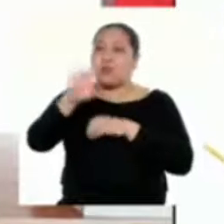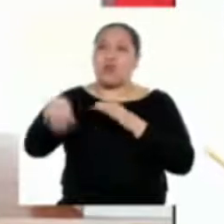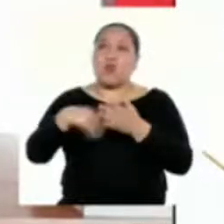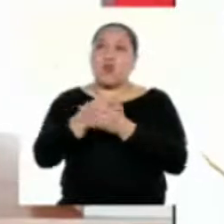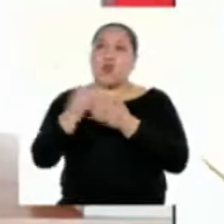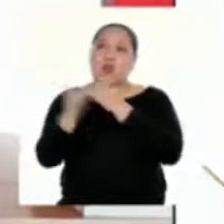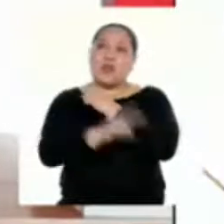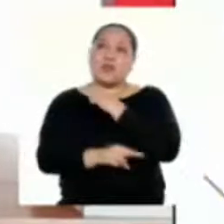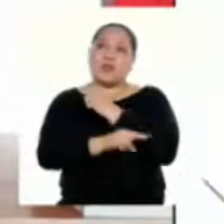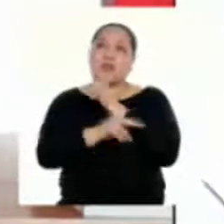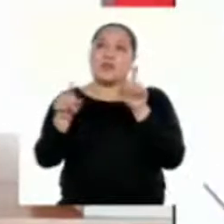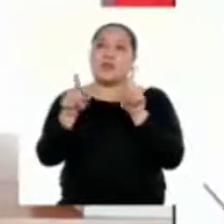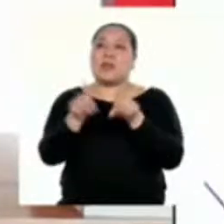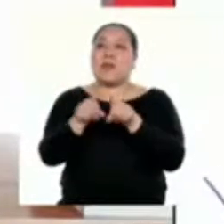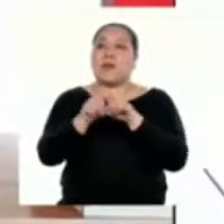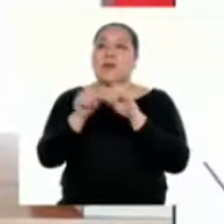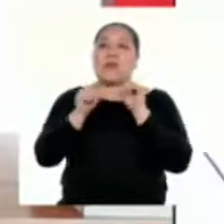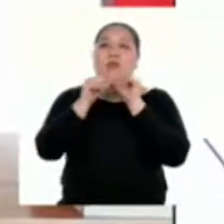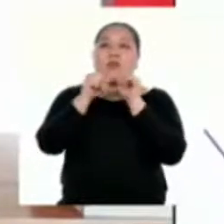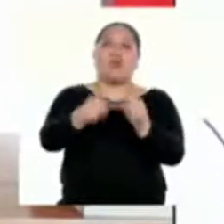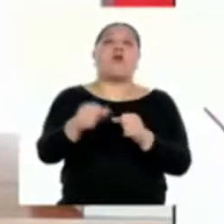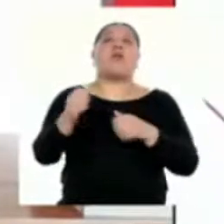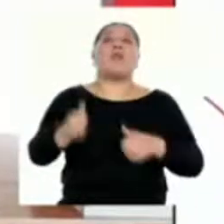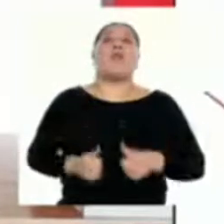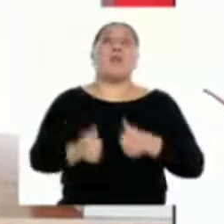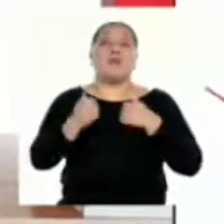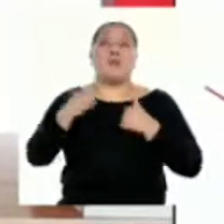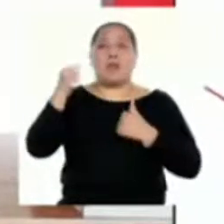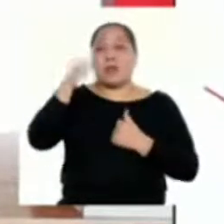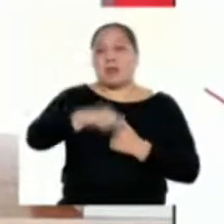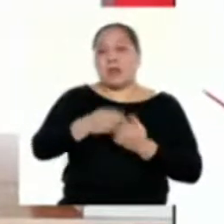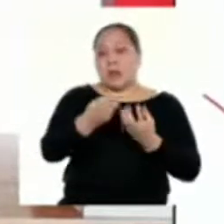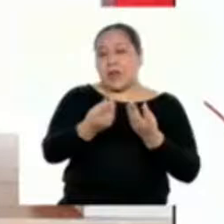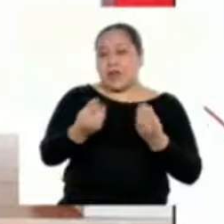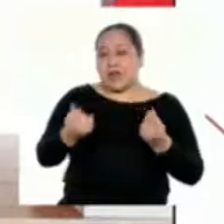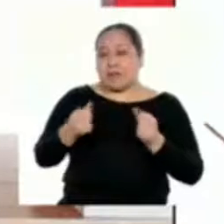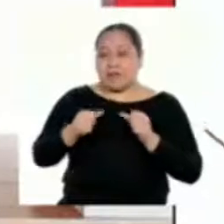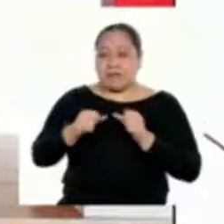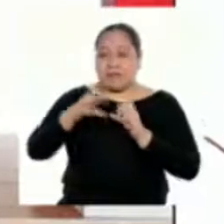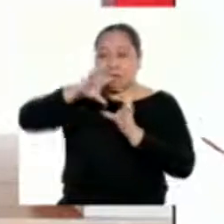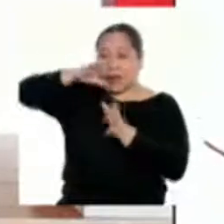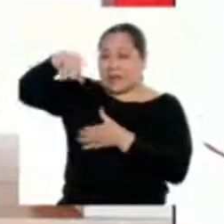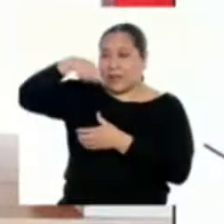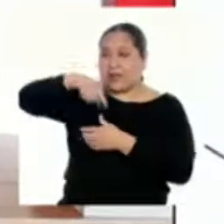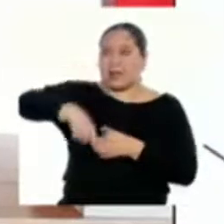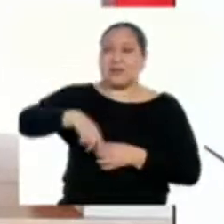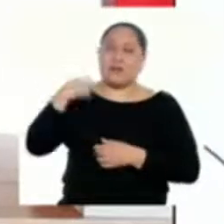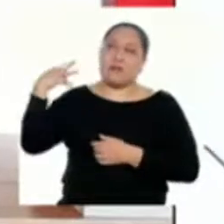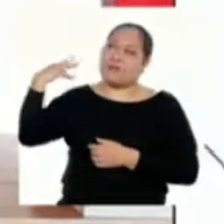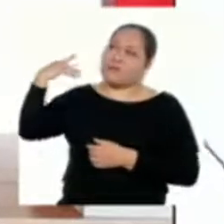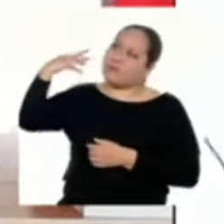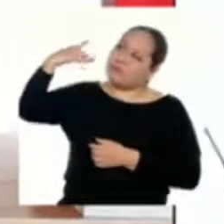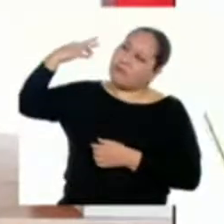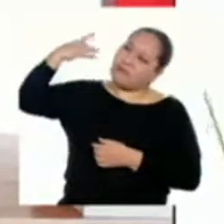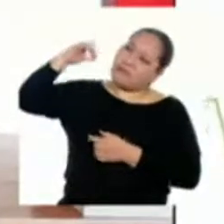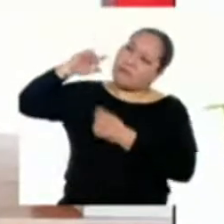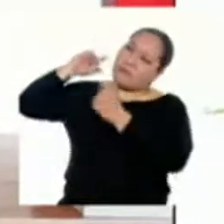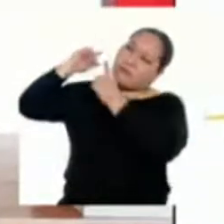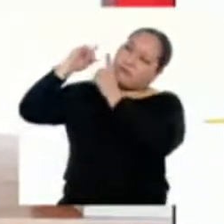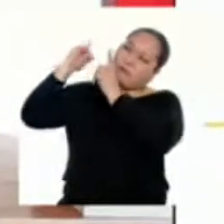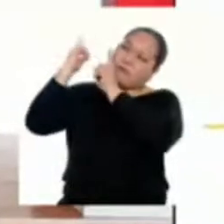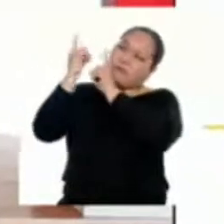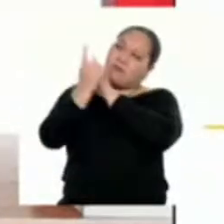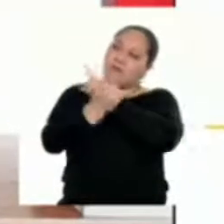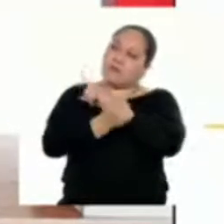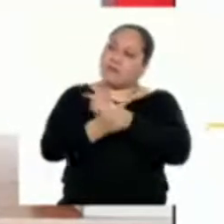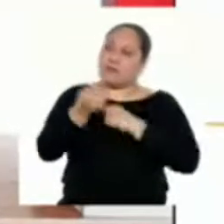para la permanencia de la vida en la tierra. Ya que es el resultado de millones de años de evolución que ha dado